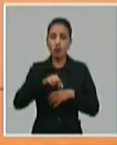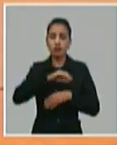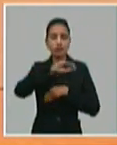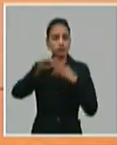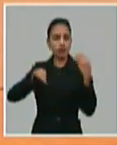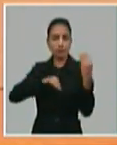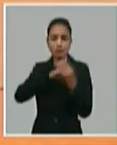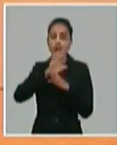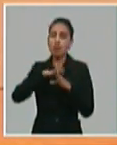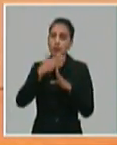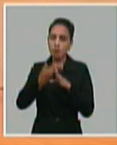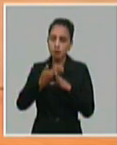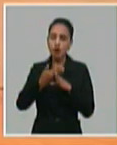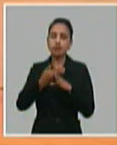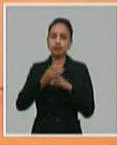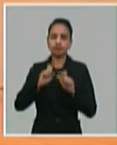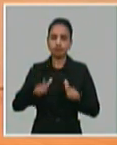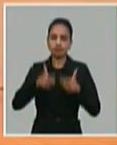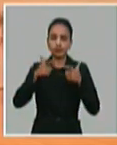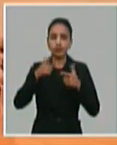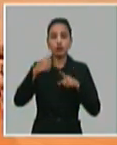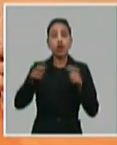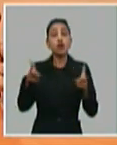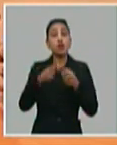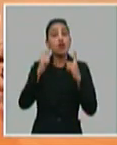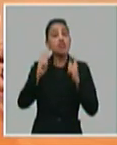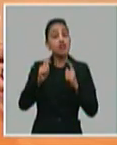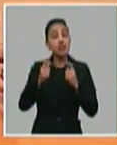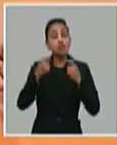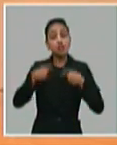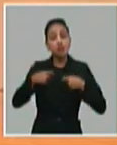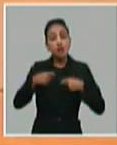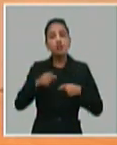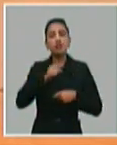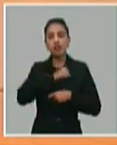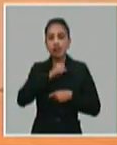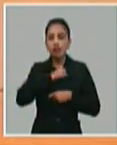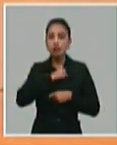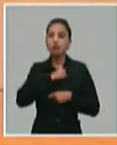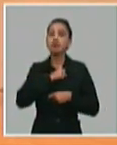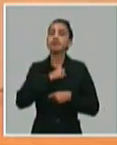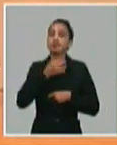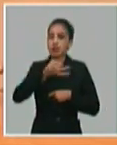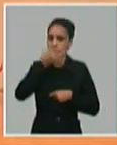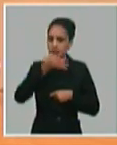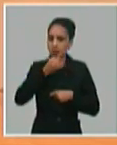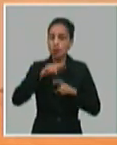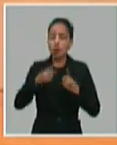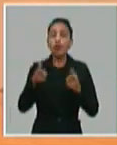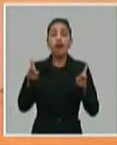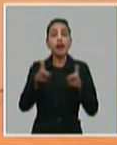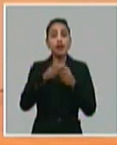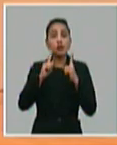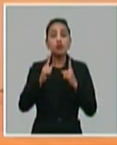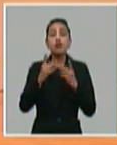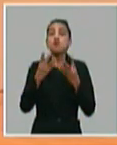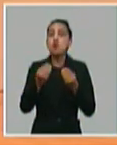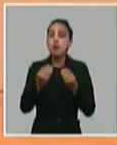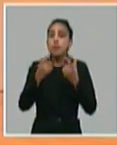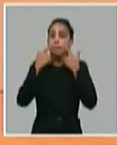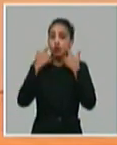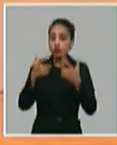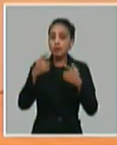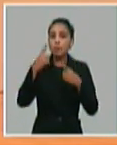se considere. Pero en materia de reuniones queremos insistir en eso. Y que realmente hay reuniones que son necesarias,